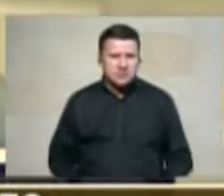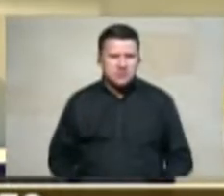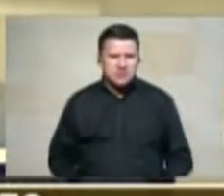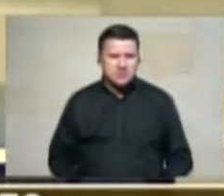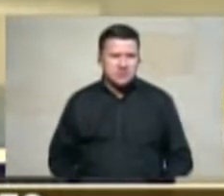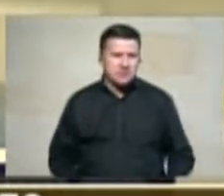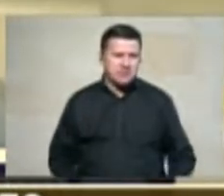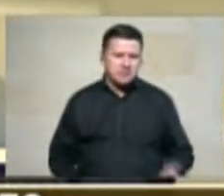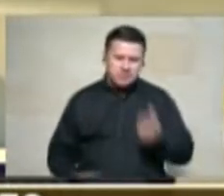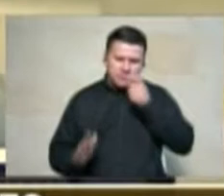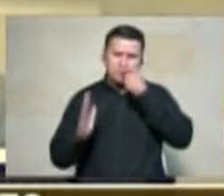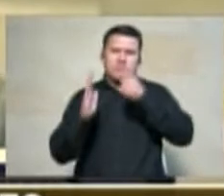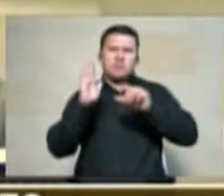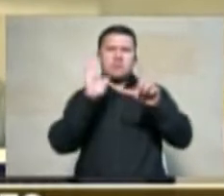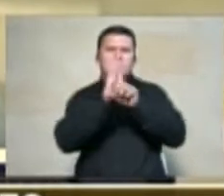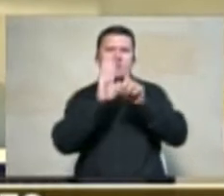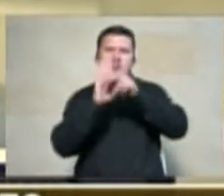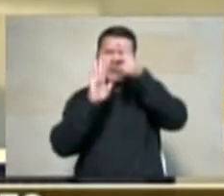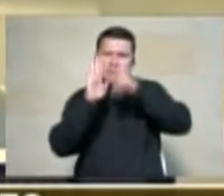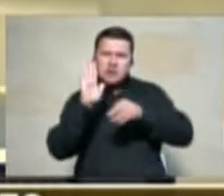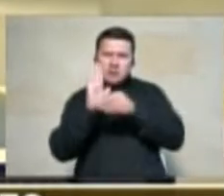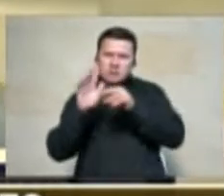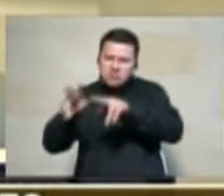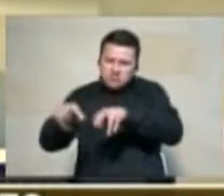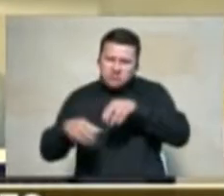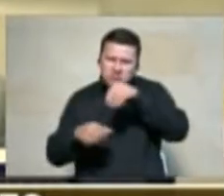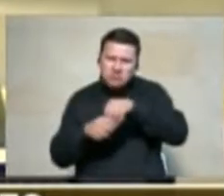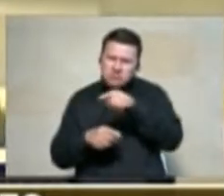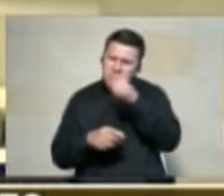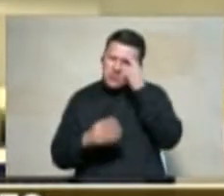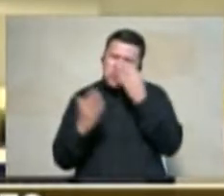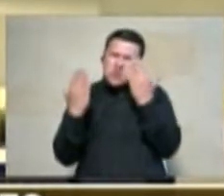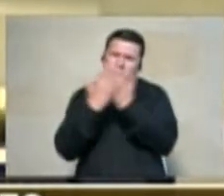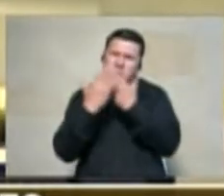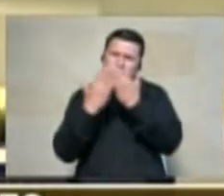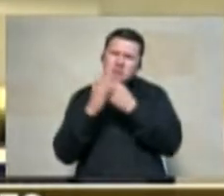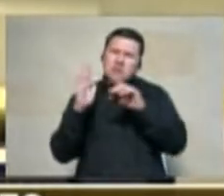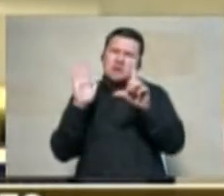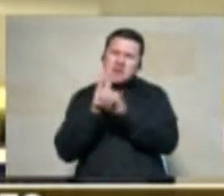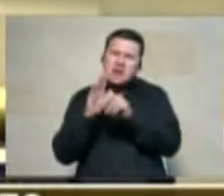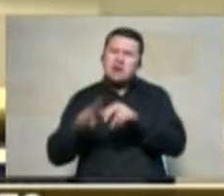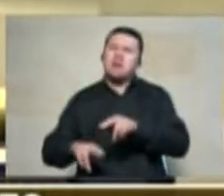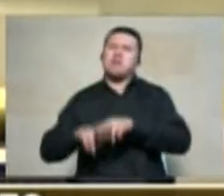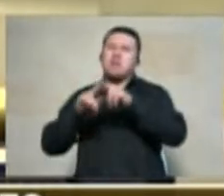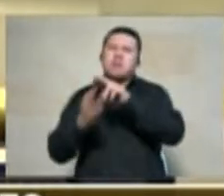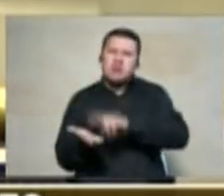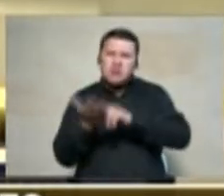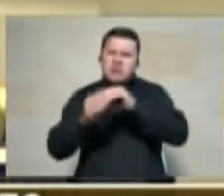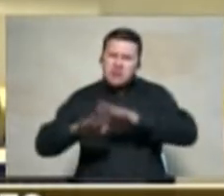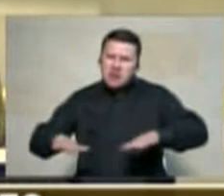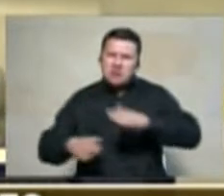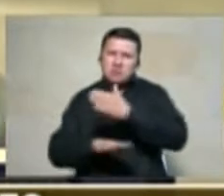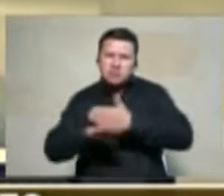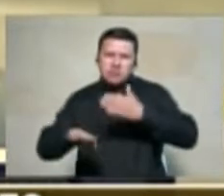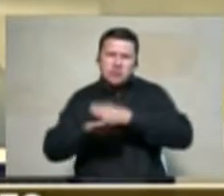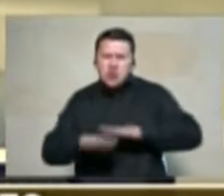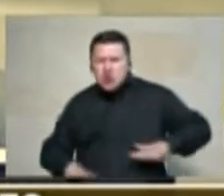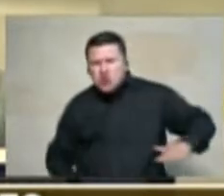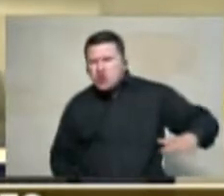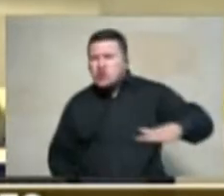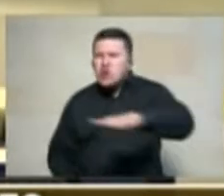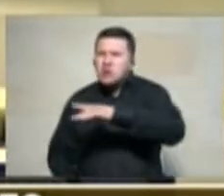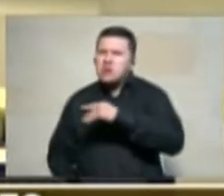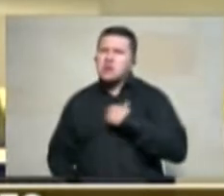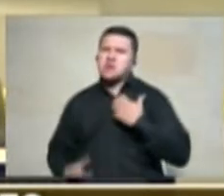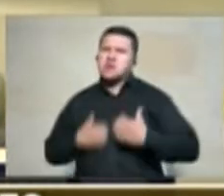reforma agraria por hacer una actualización de la ley de restitución y por recoger todas las inquietudes que hay hoy que han